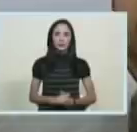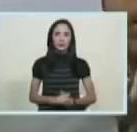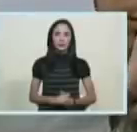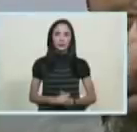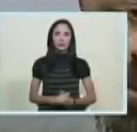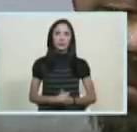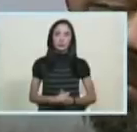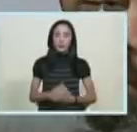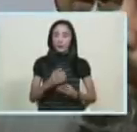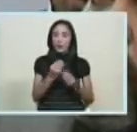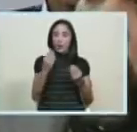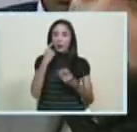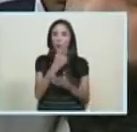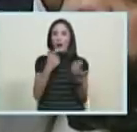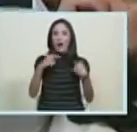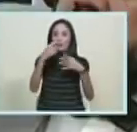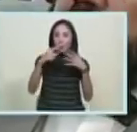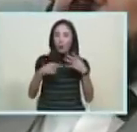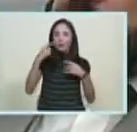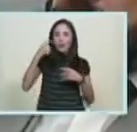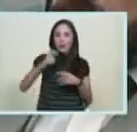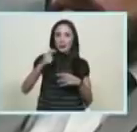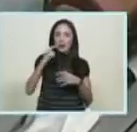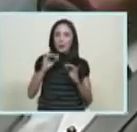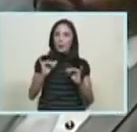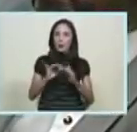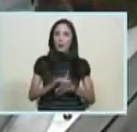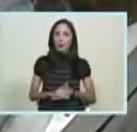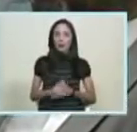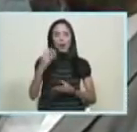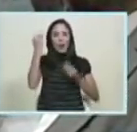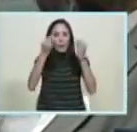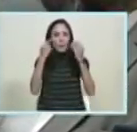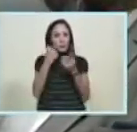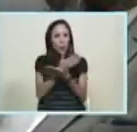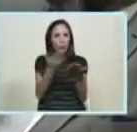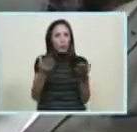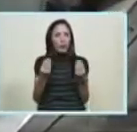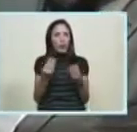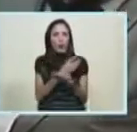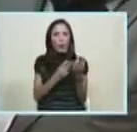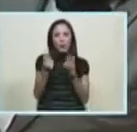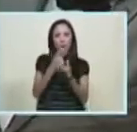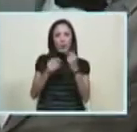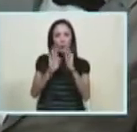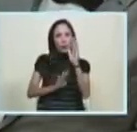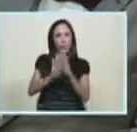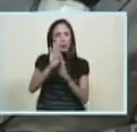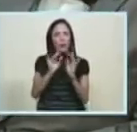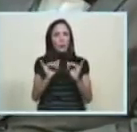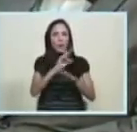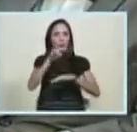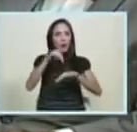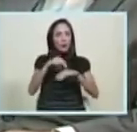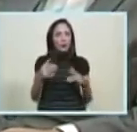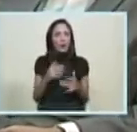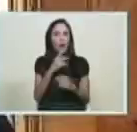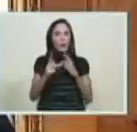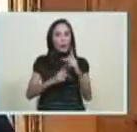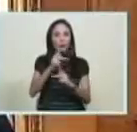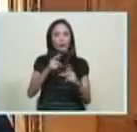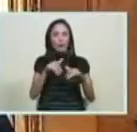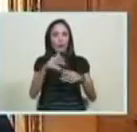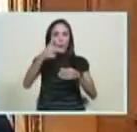en las prioridades imagínense ustedes con una expansión del ingreso nacional vía producción